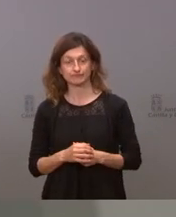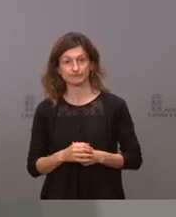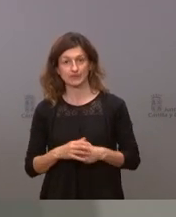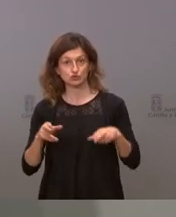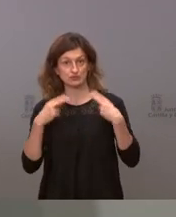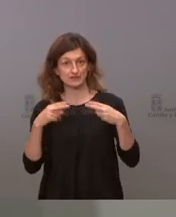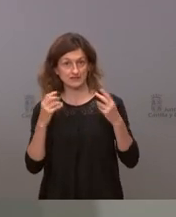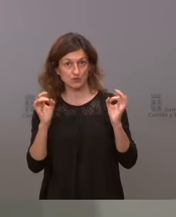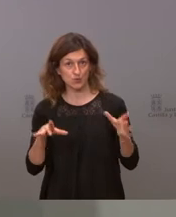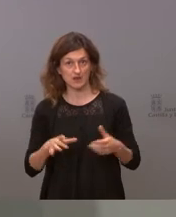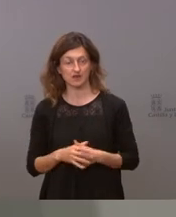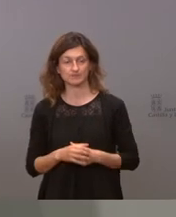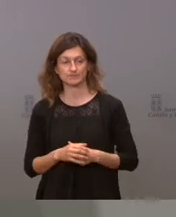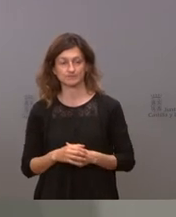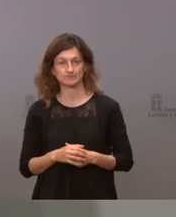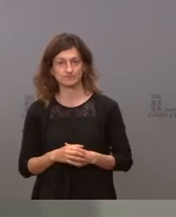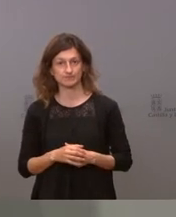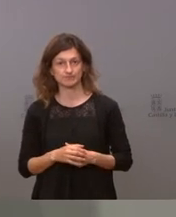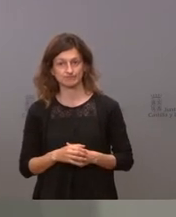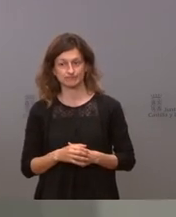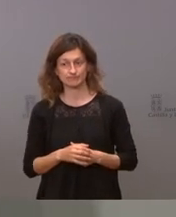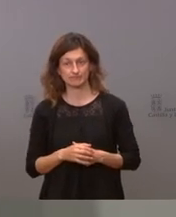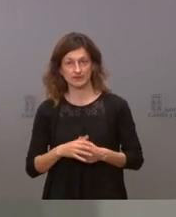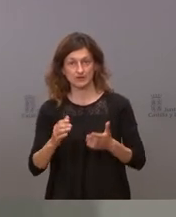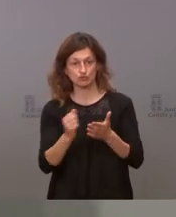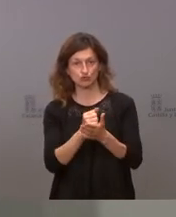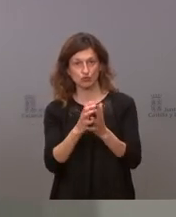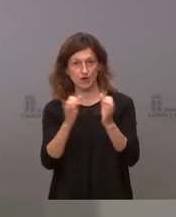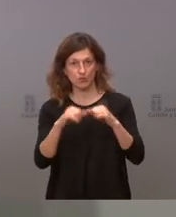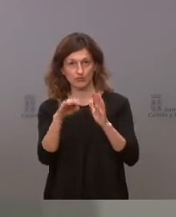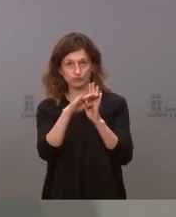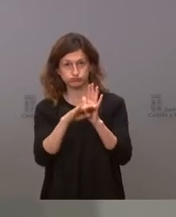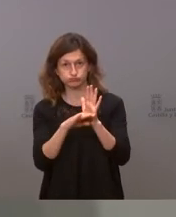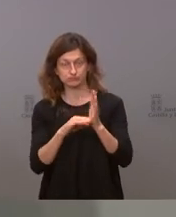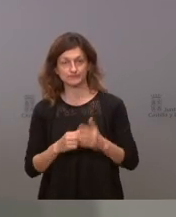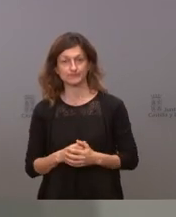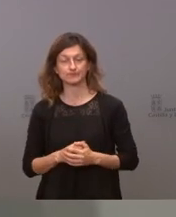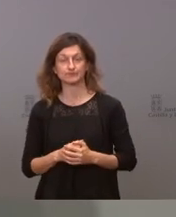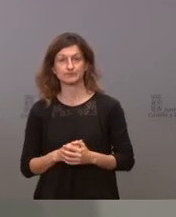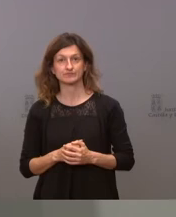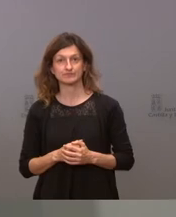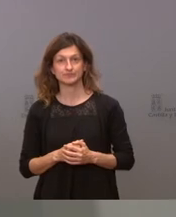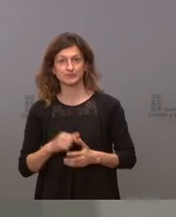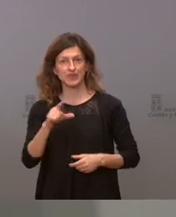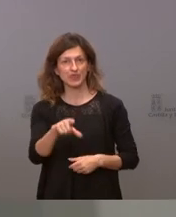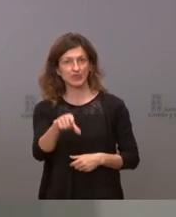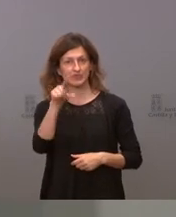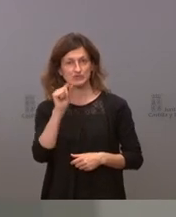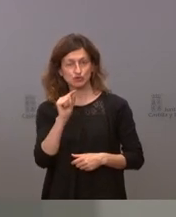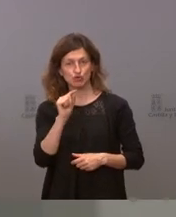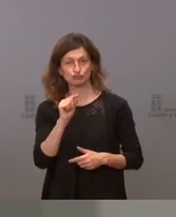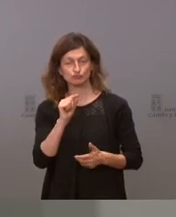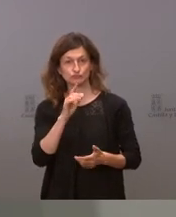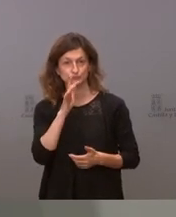hostelería todo ello va a figurar en el acuerdo y la decisión de tomar